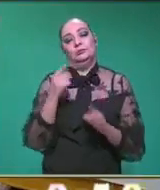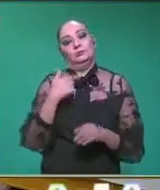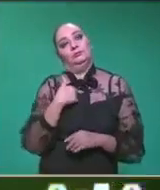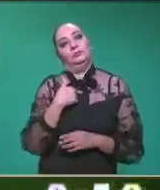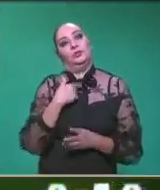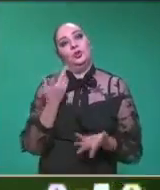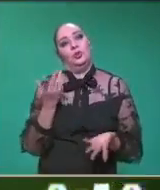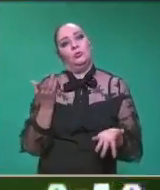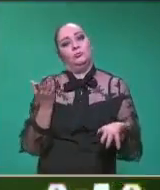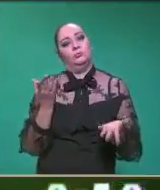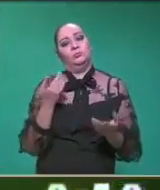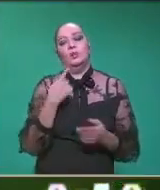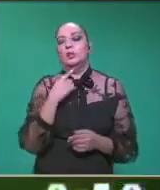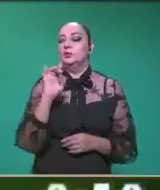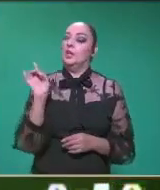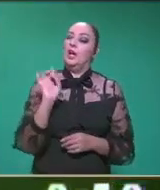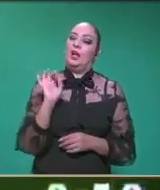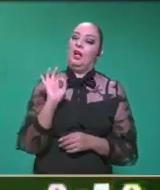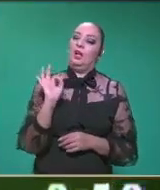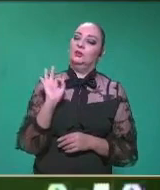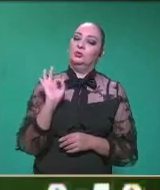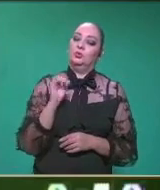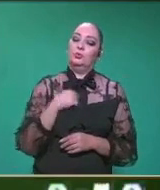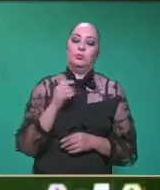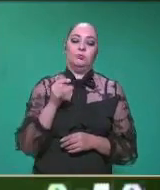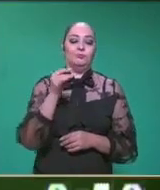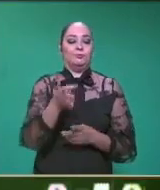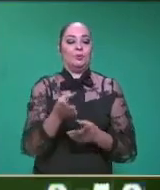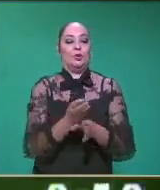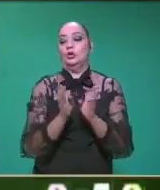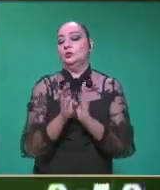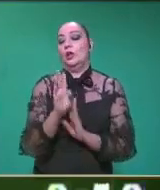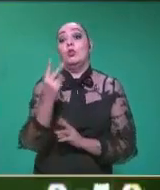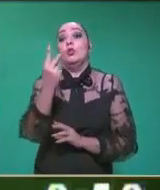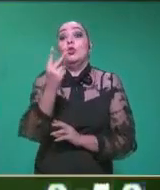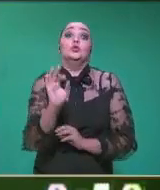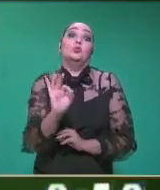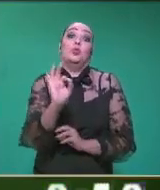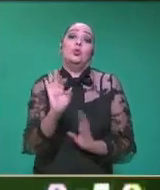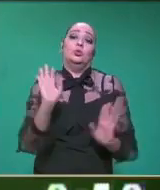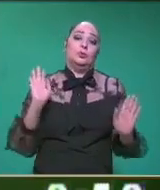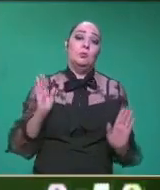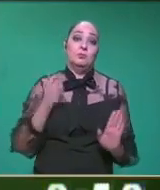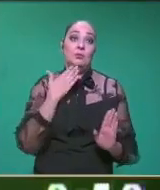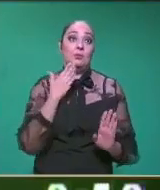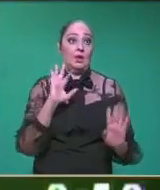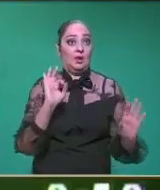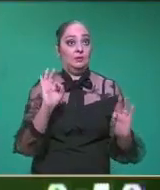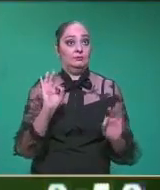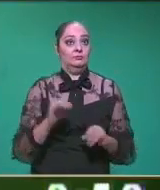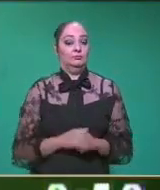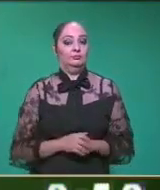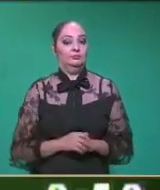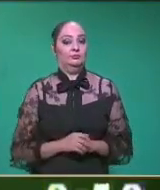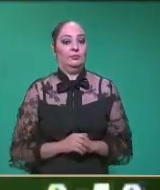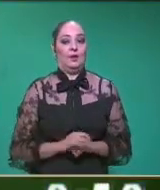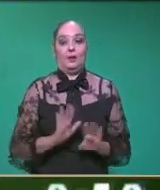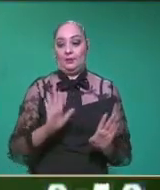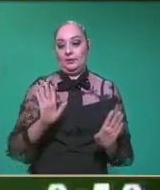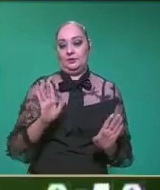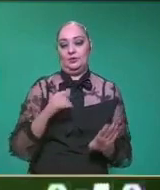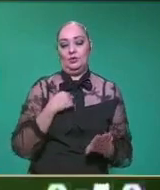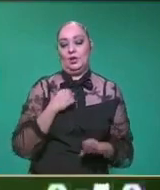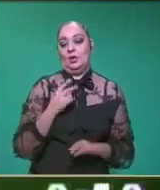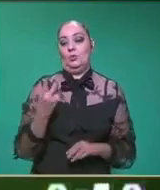si derribamos algún objeto, pues bueno, serían dos puntos, profe. ¿Le parece bien? Va, Dos puntos, va. Vamos a ver. Yo